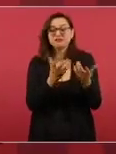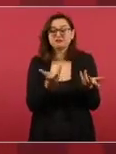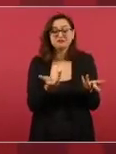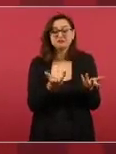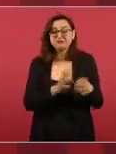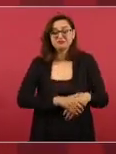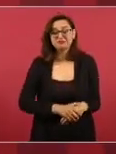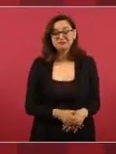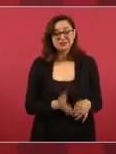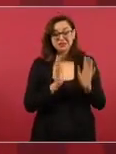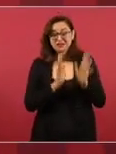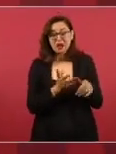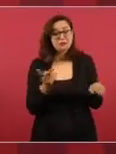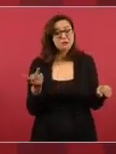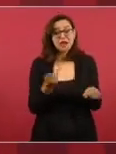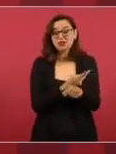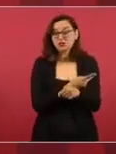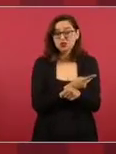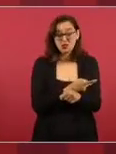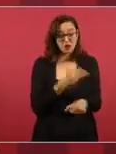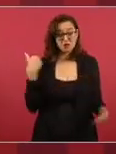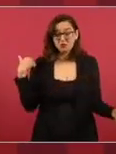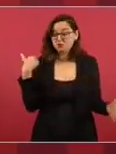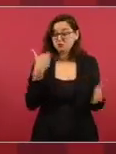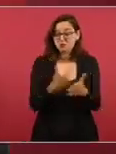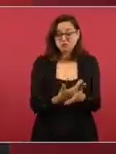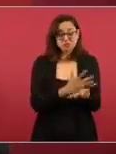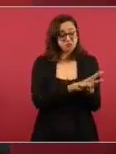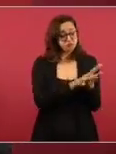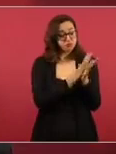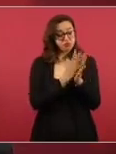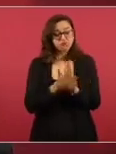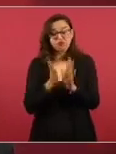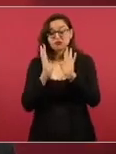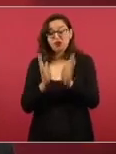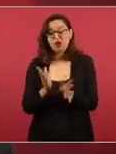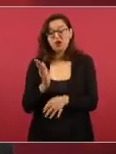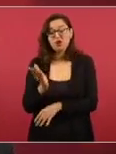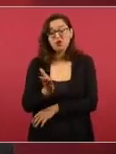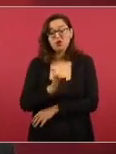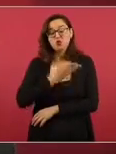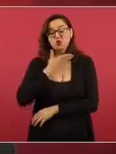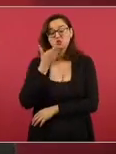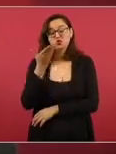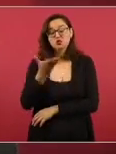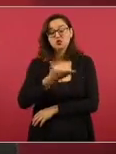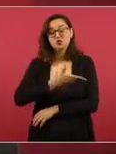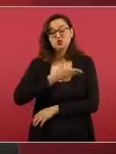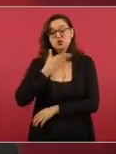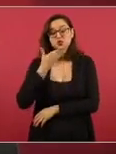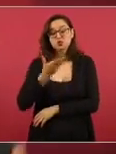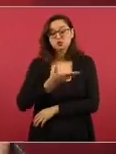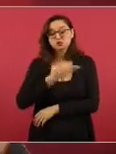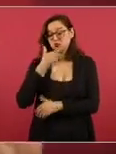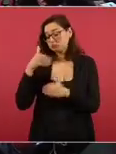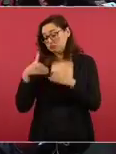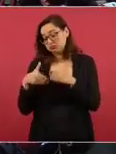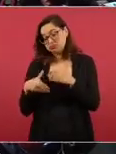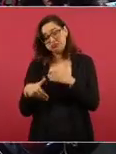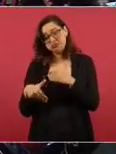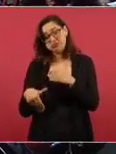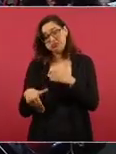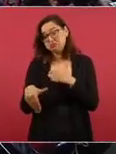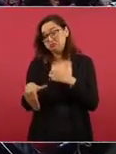es inusual, ya no es emergente y de acuerdo a la historia de las enfermedades infecciosas, particularmente las transmitidas por vía